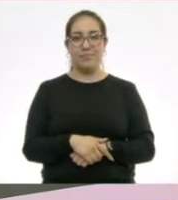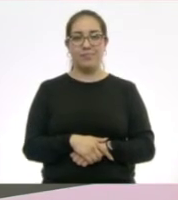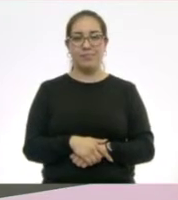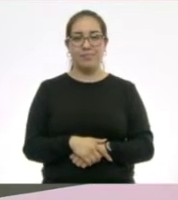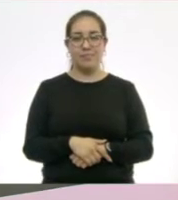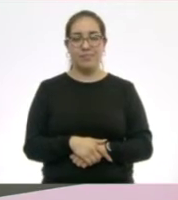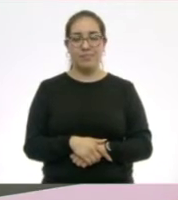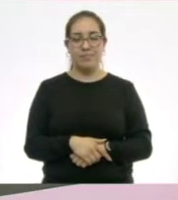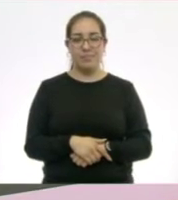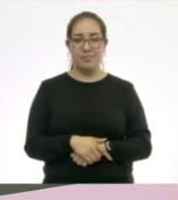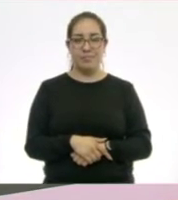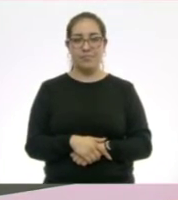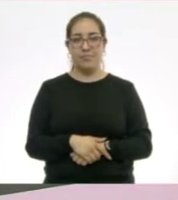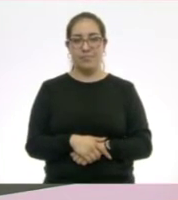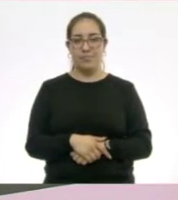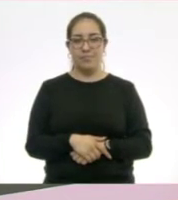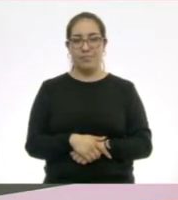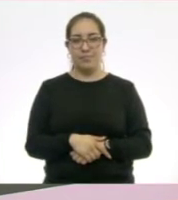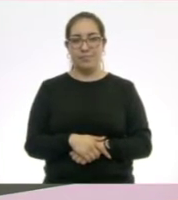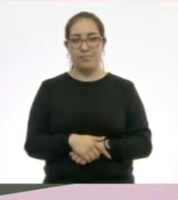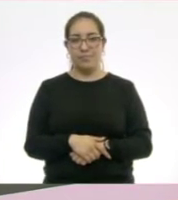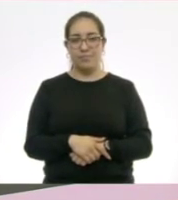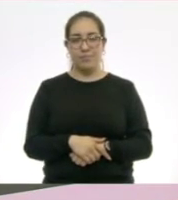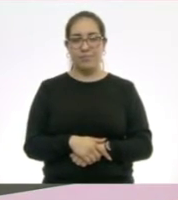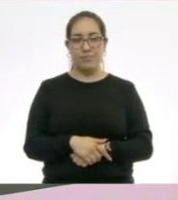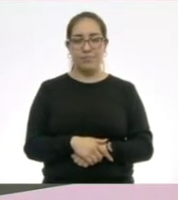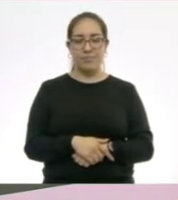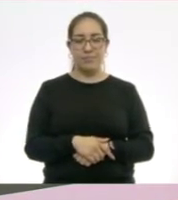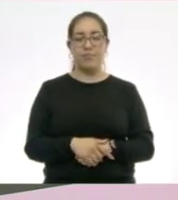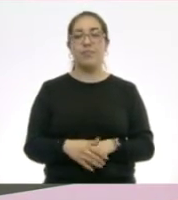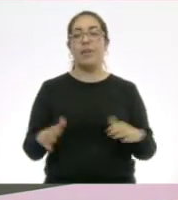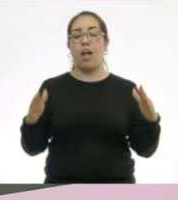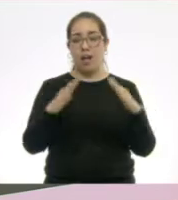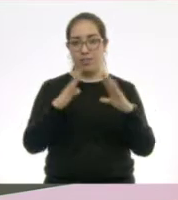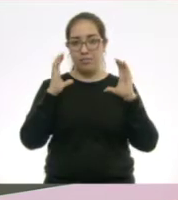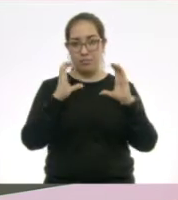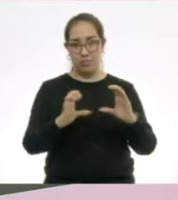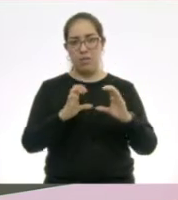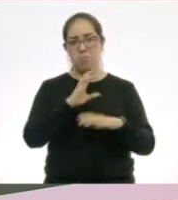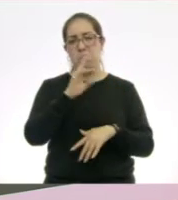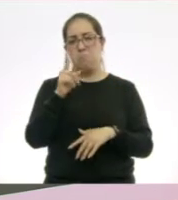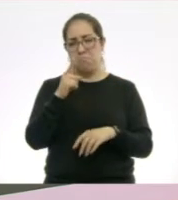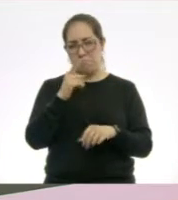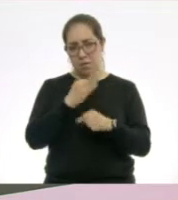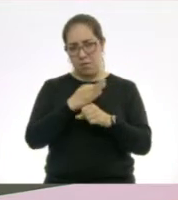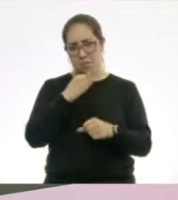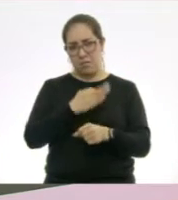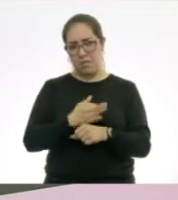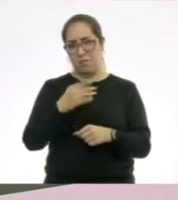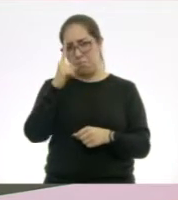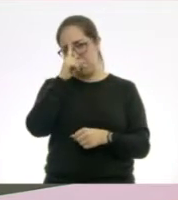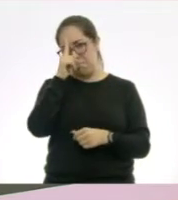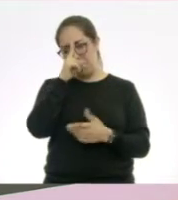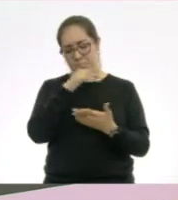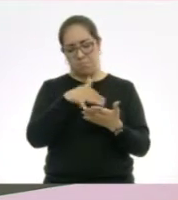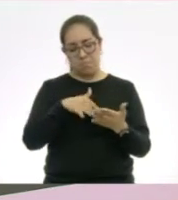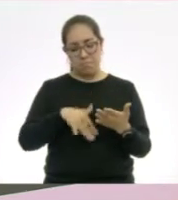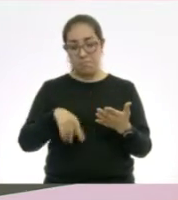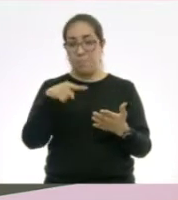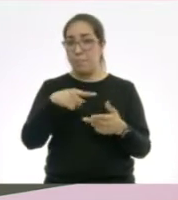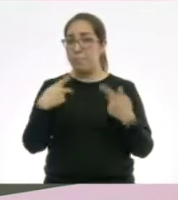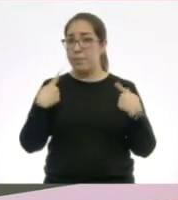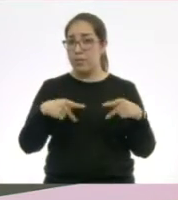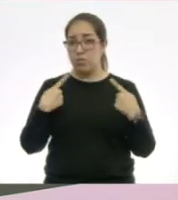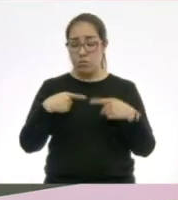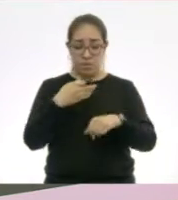Cuidados en casa. Y leemos recomendaciones generales. Los miembros del hogar